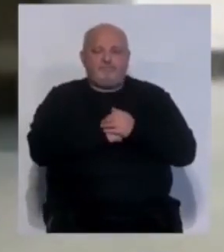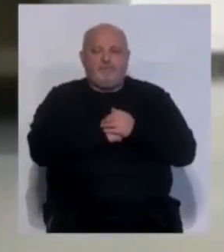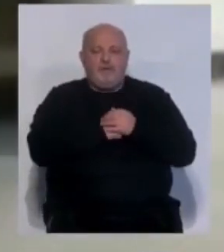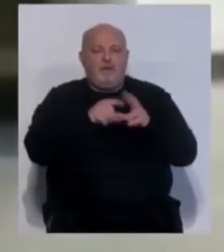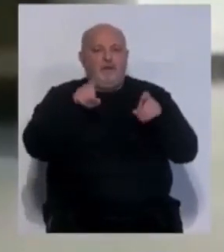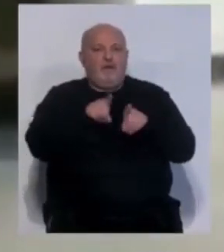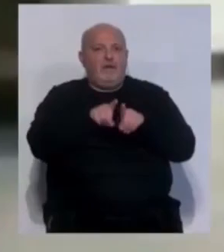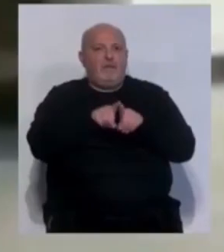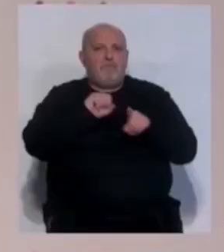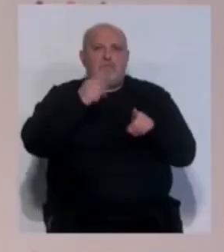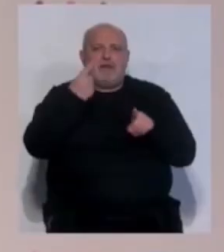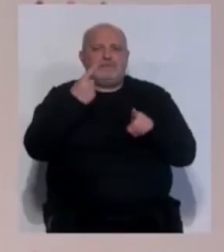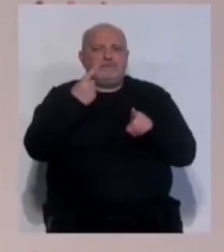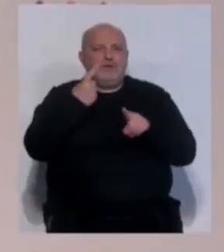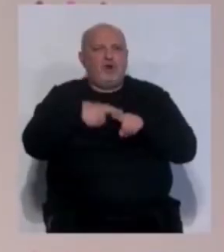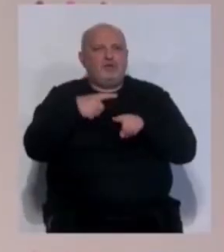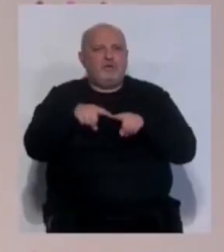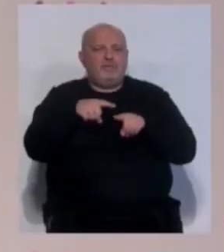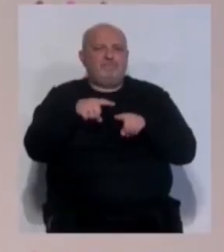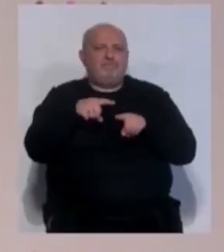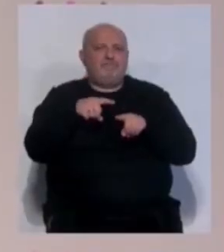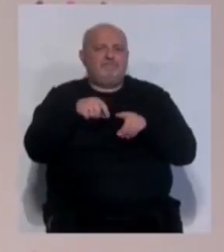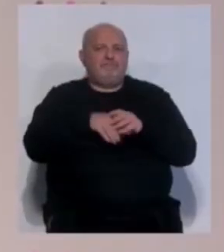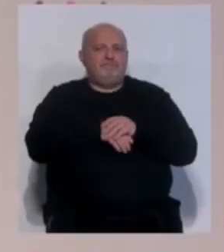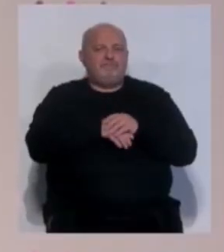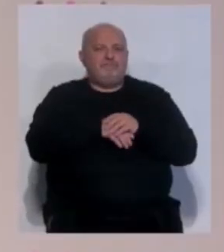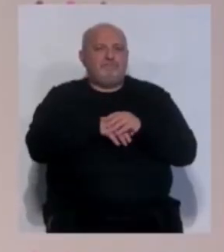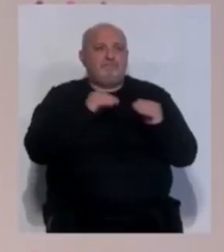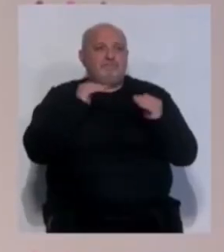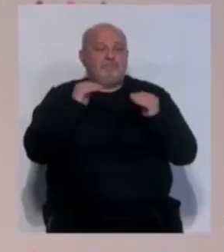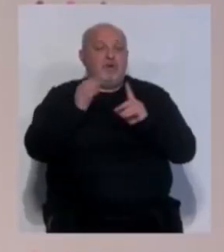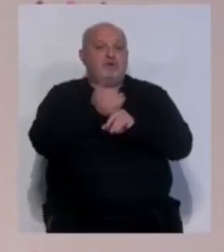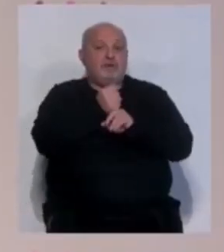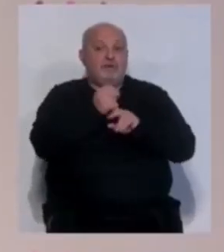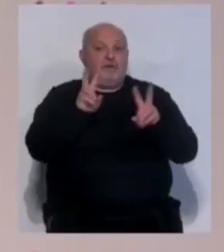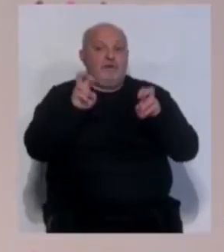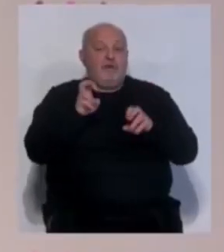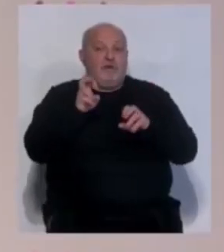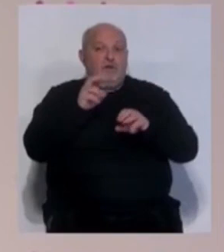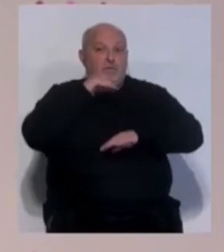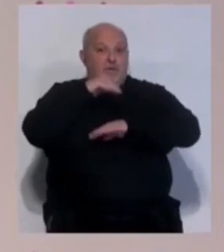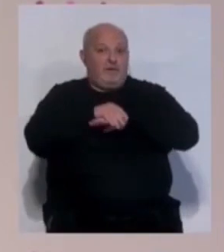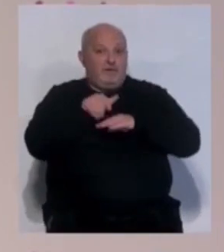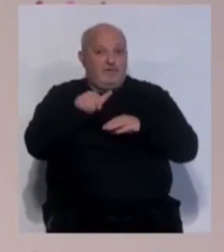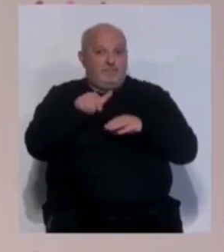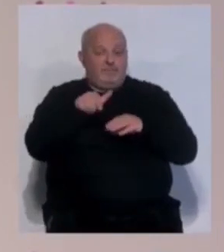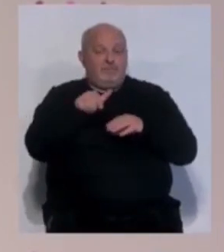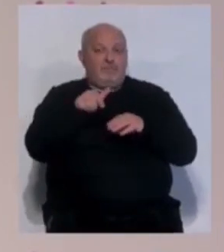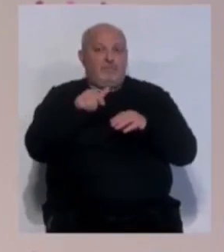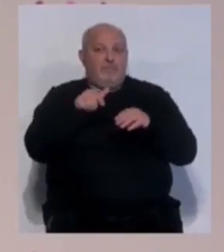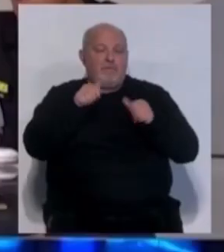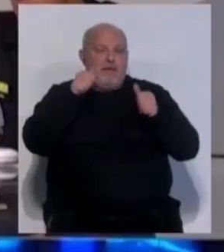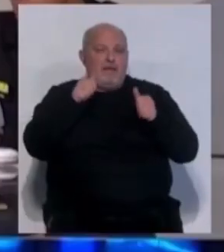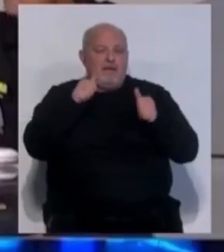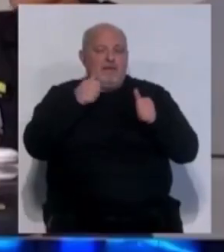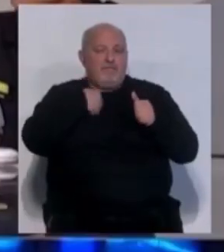es lo más... una de las cosas que yo creo que en el momento que consigamos que sea de obligado cumplimiento y que nos lo tomemos